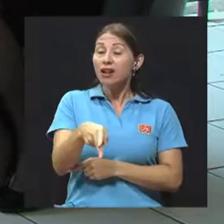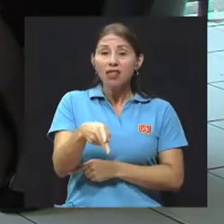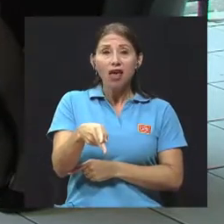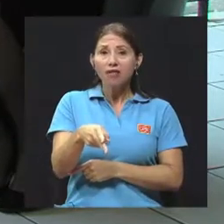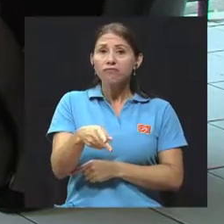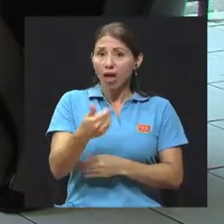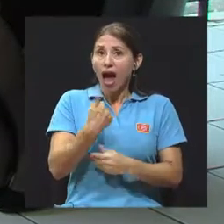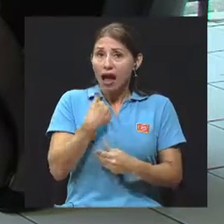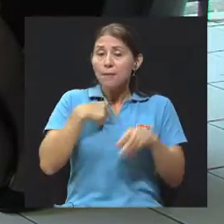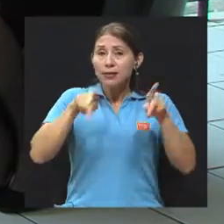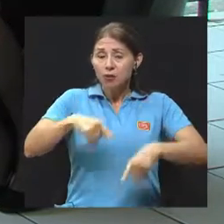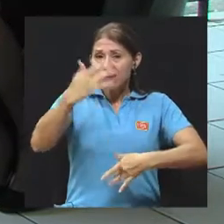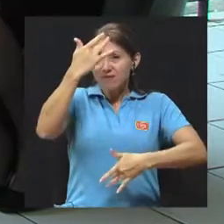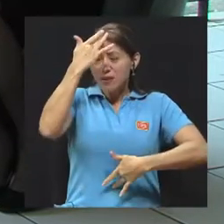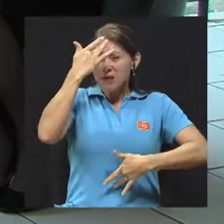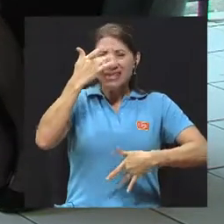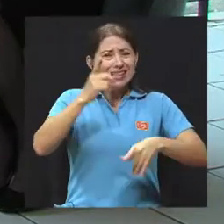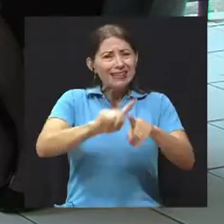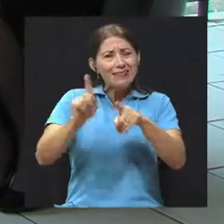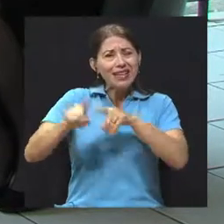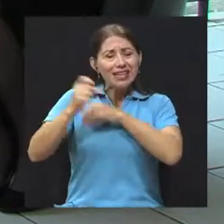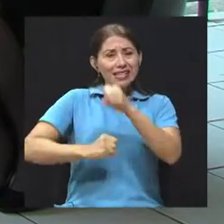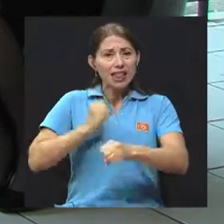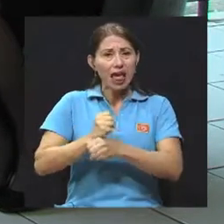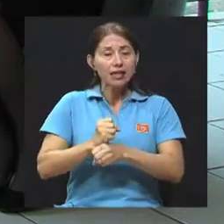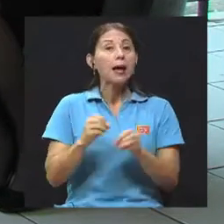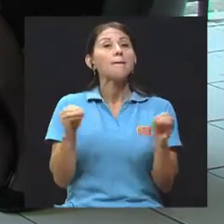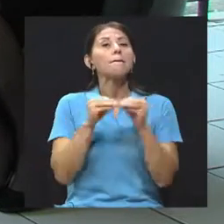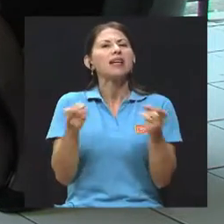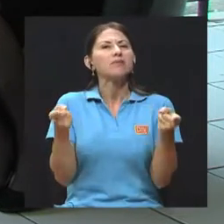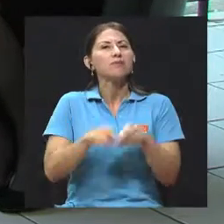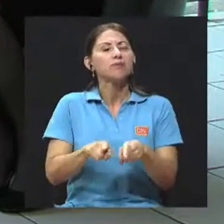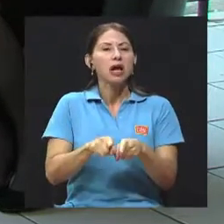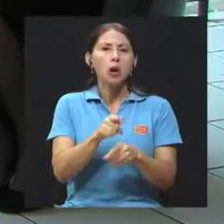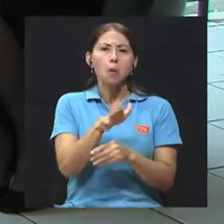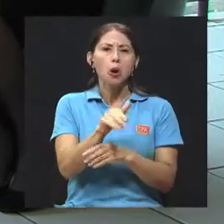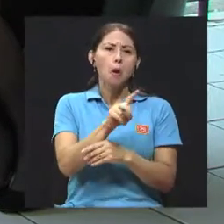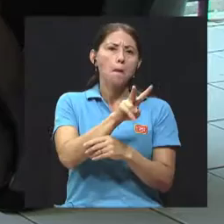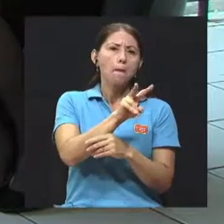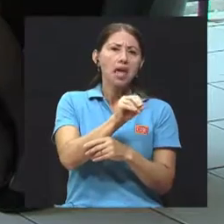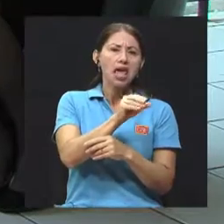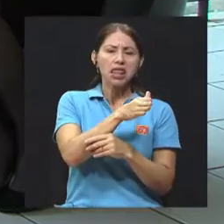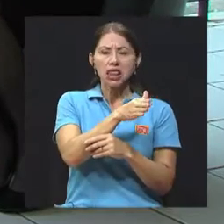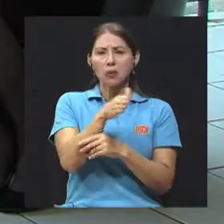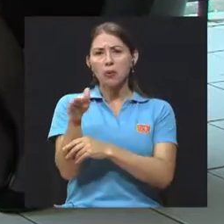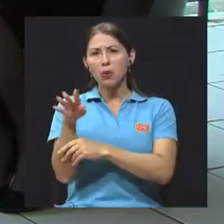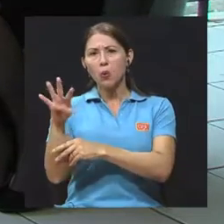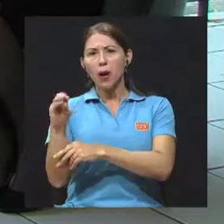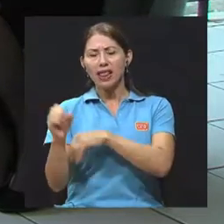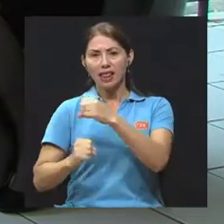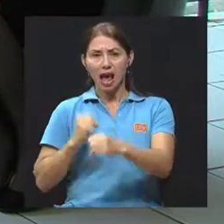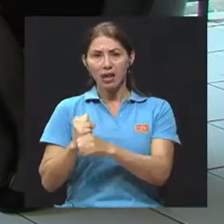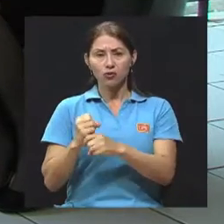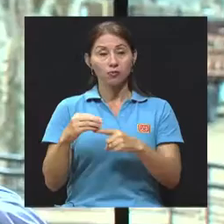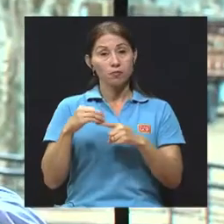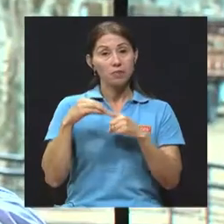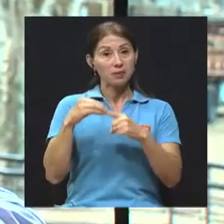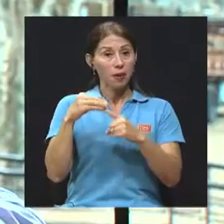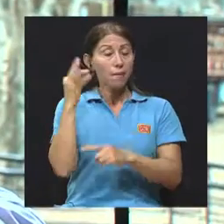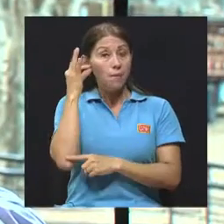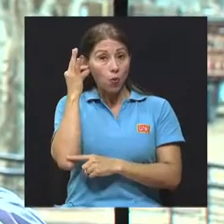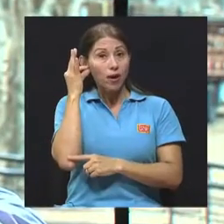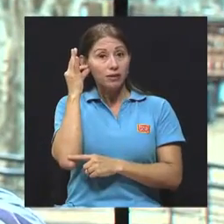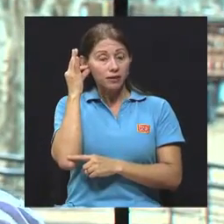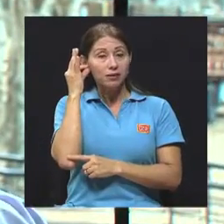rango de edad. Es más frecuente entre los 20 y los 40 años. En esa etapa, en mujeres principalmente, es